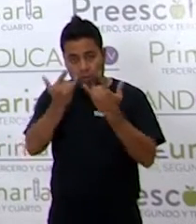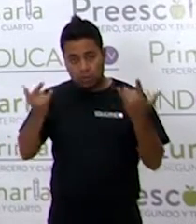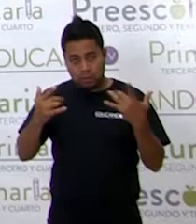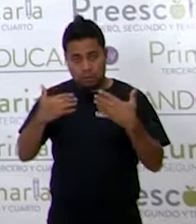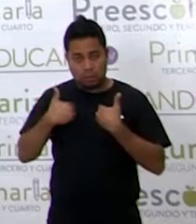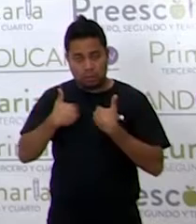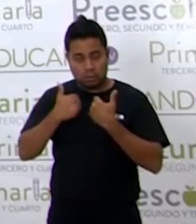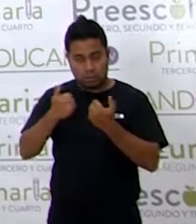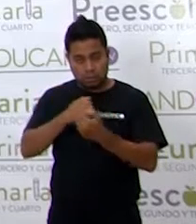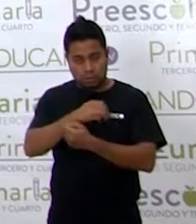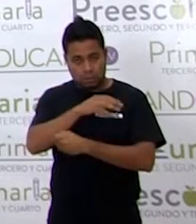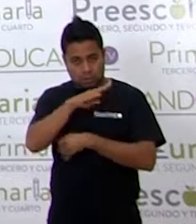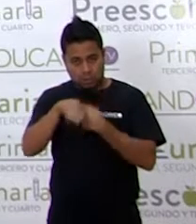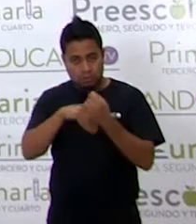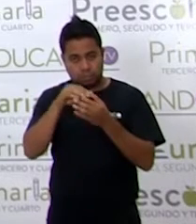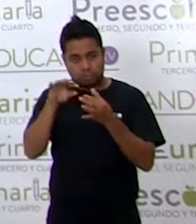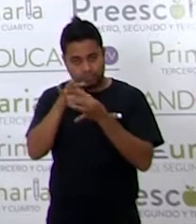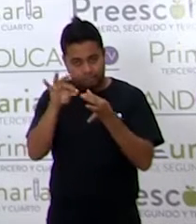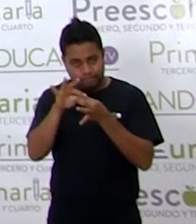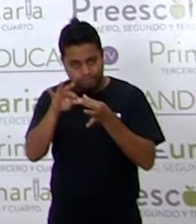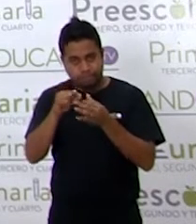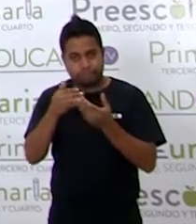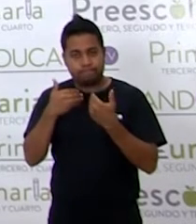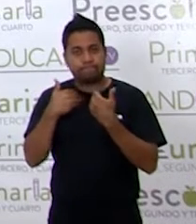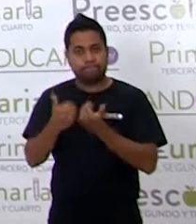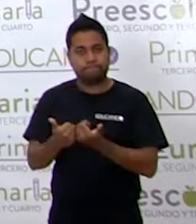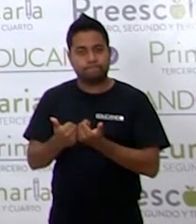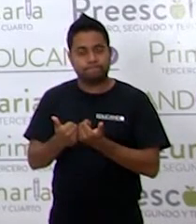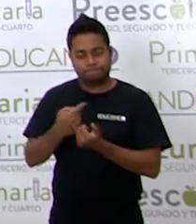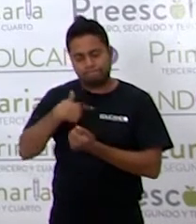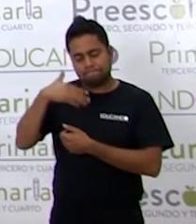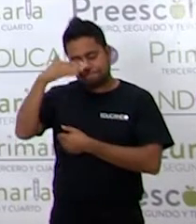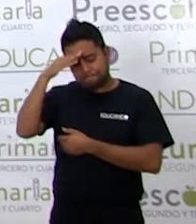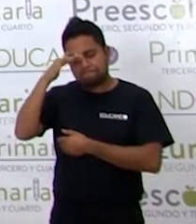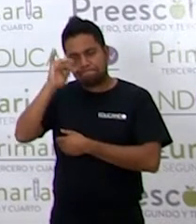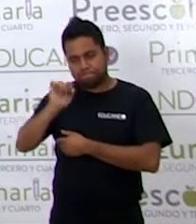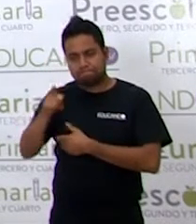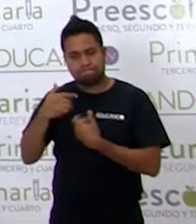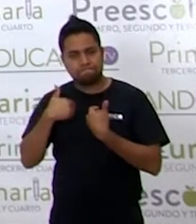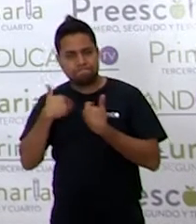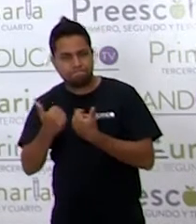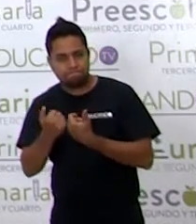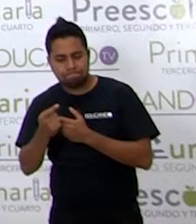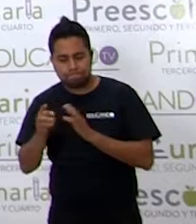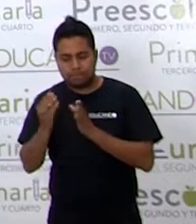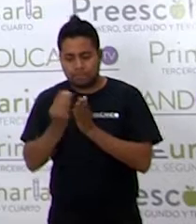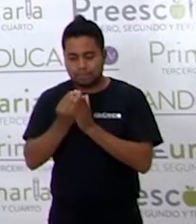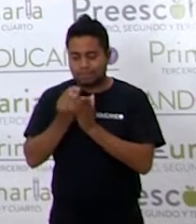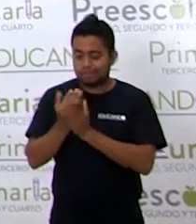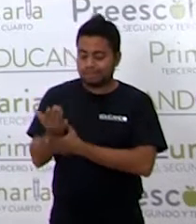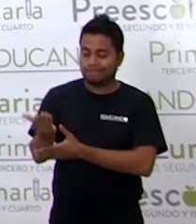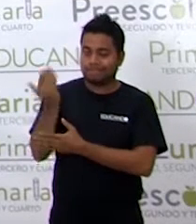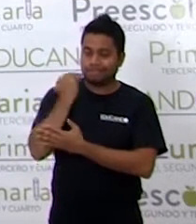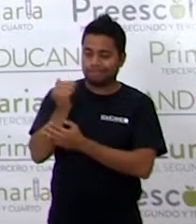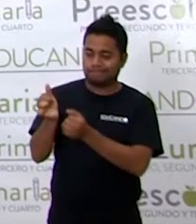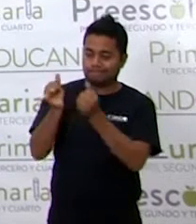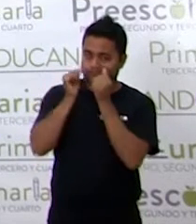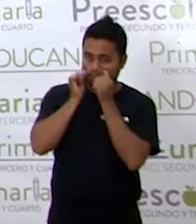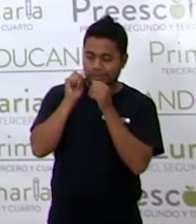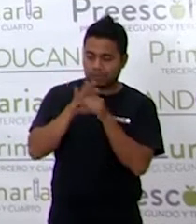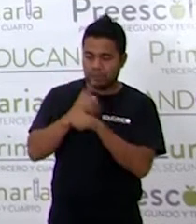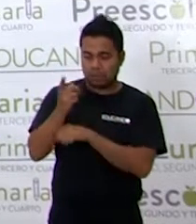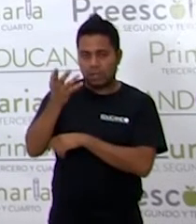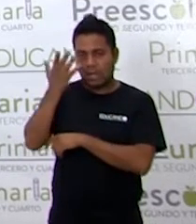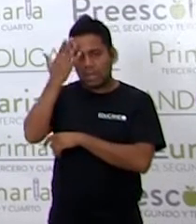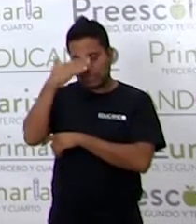relatar? Supongo que sí, si es que viste la sesión anterior, porque ya tienes una